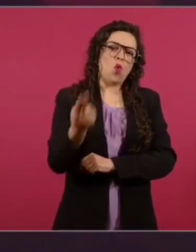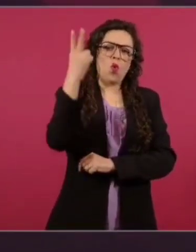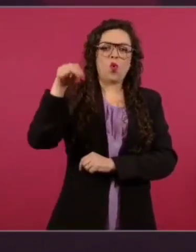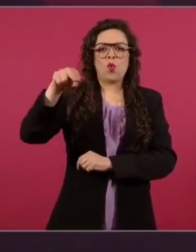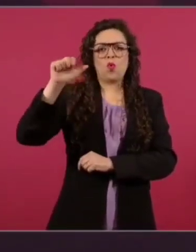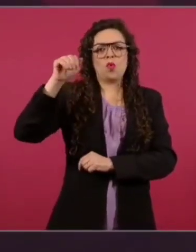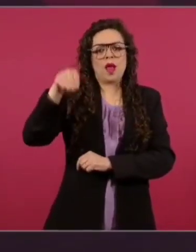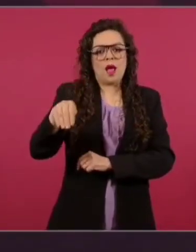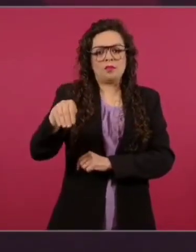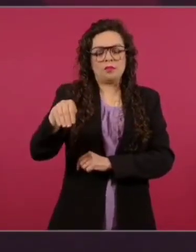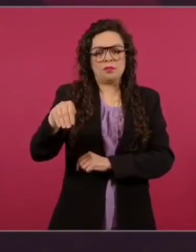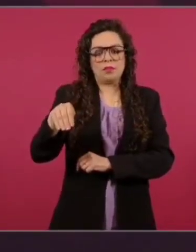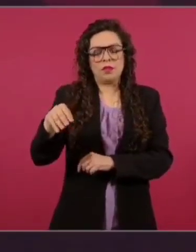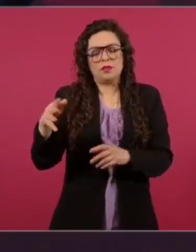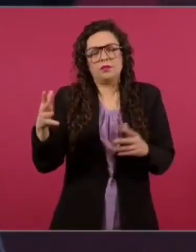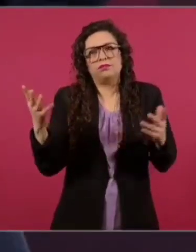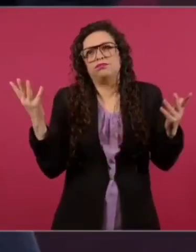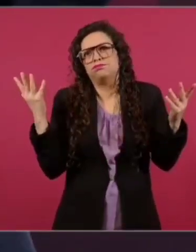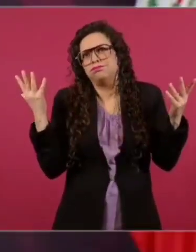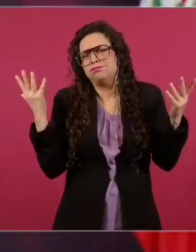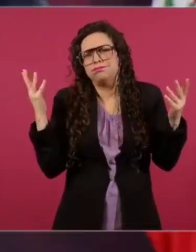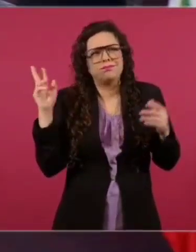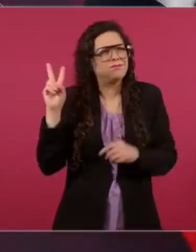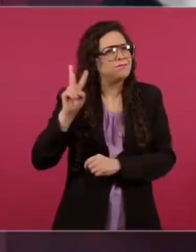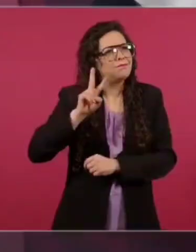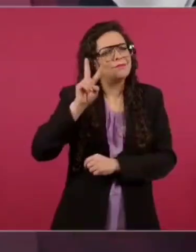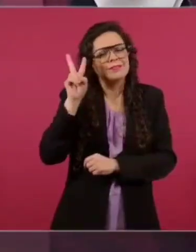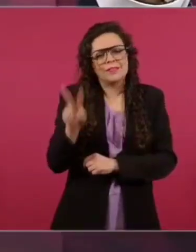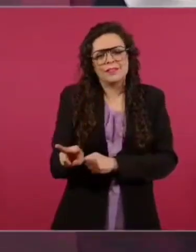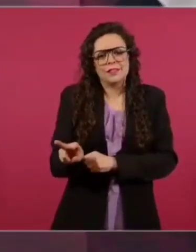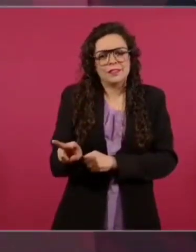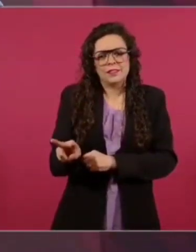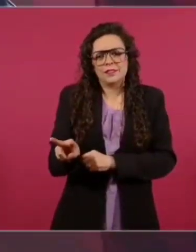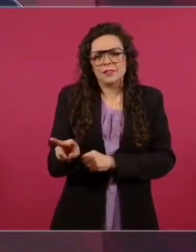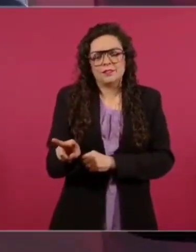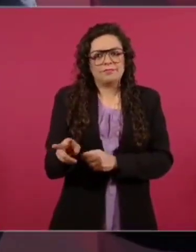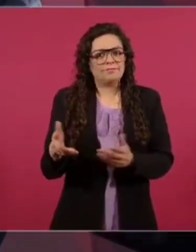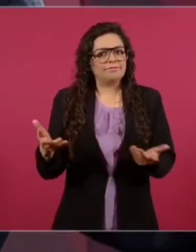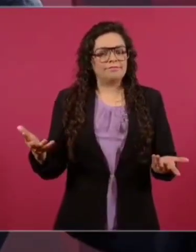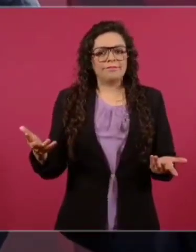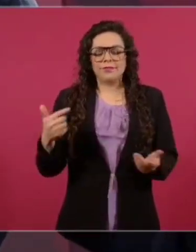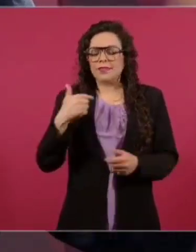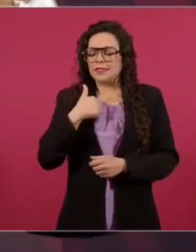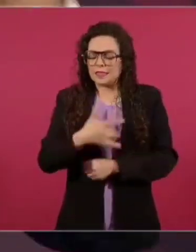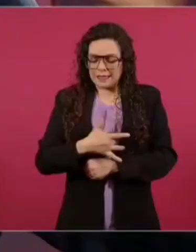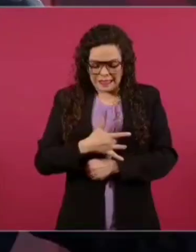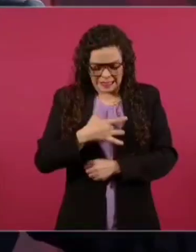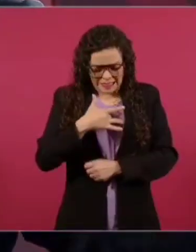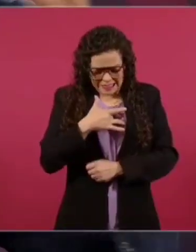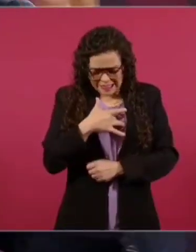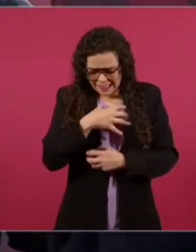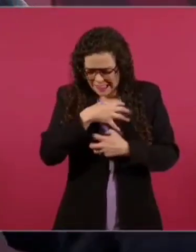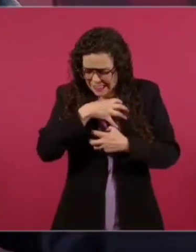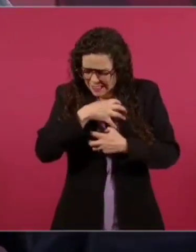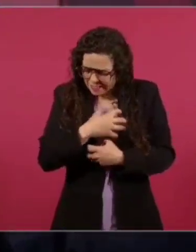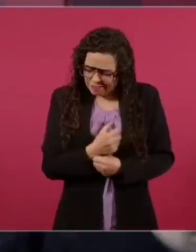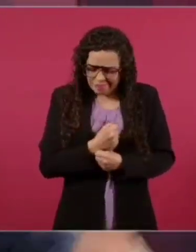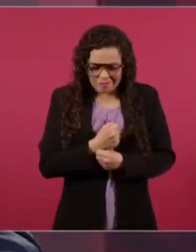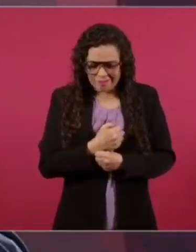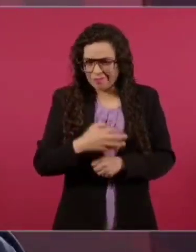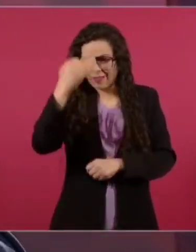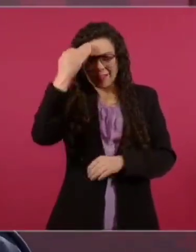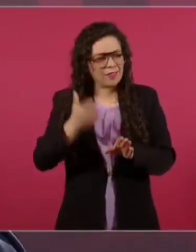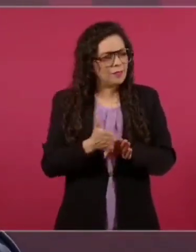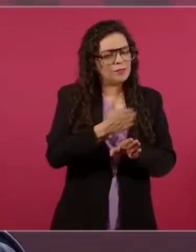Por eso, lamento lo que ha sucedido también en el periodo neoliberal, como destruyeron